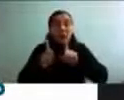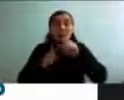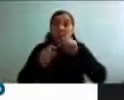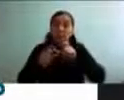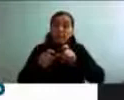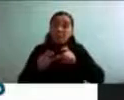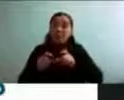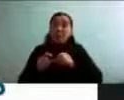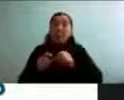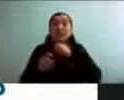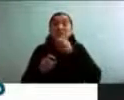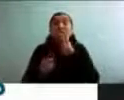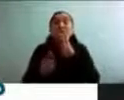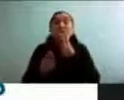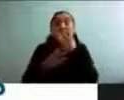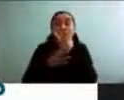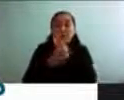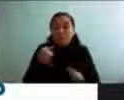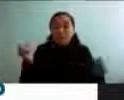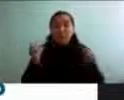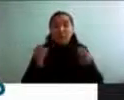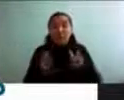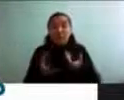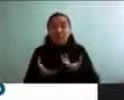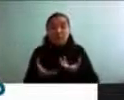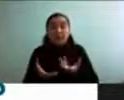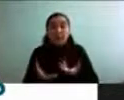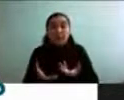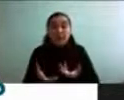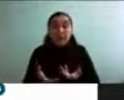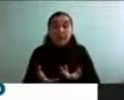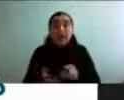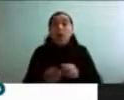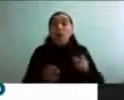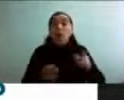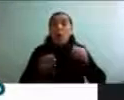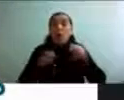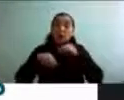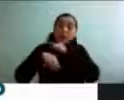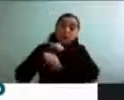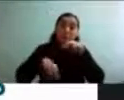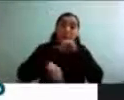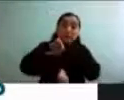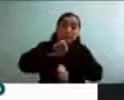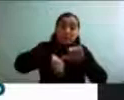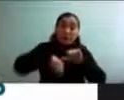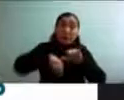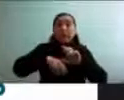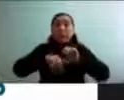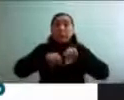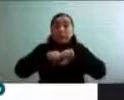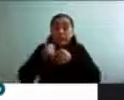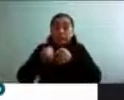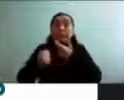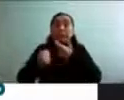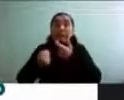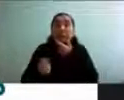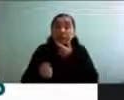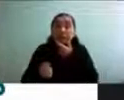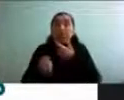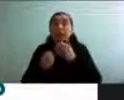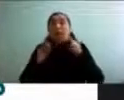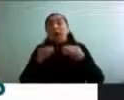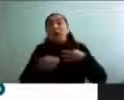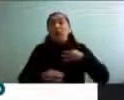y a estar como en mayor grado de dependencia post-tractura. Entonces, los ejercicios de fortalecimiento